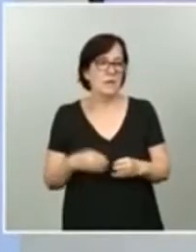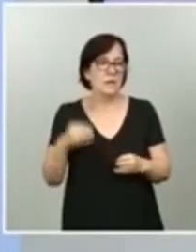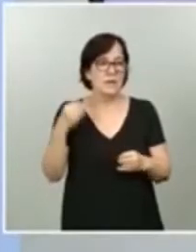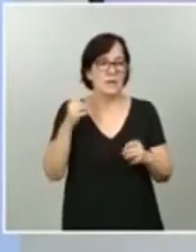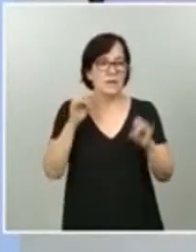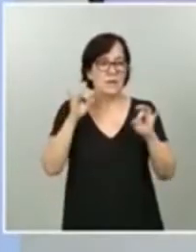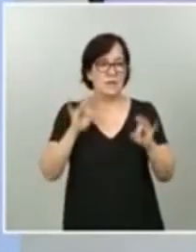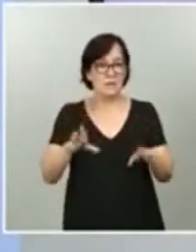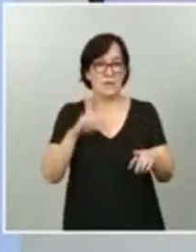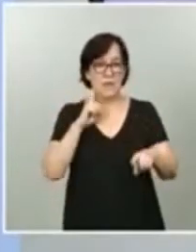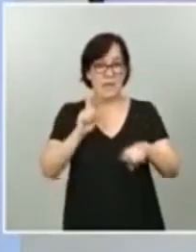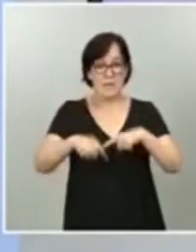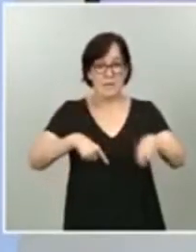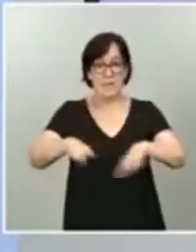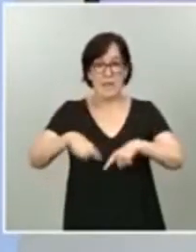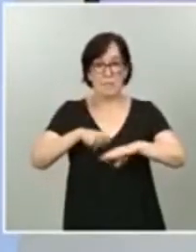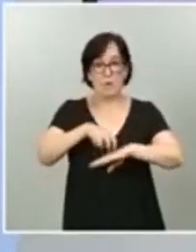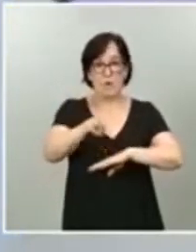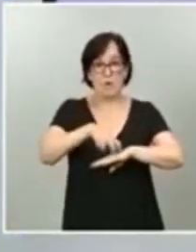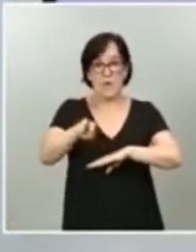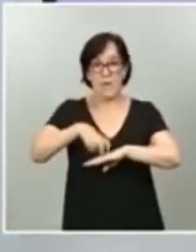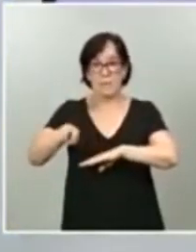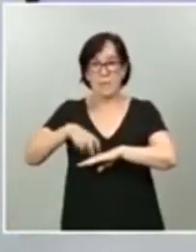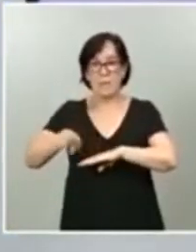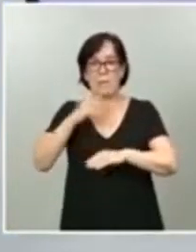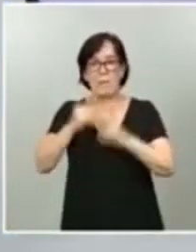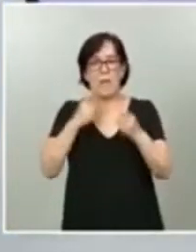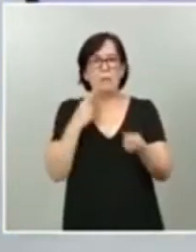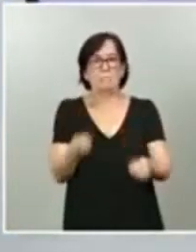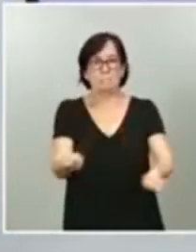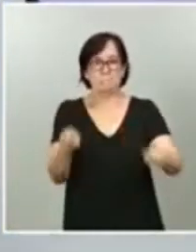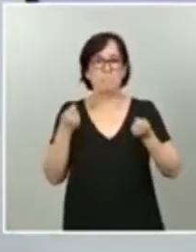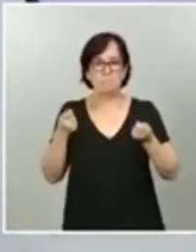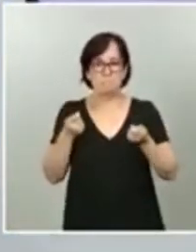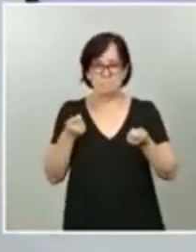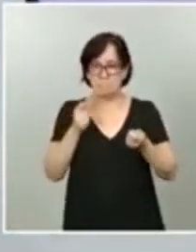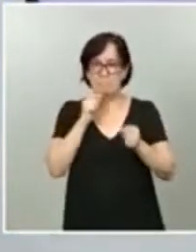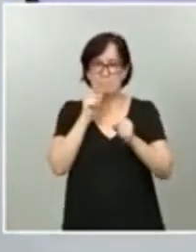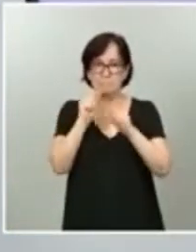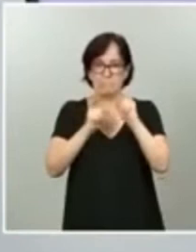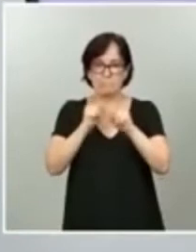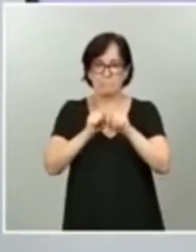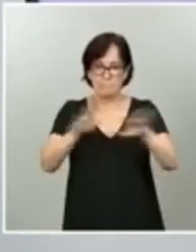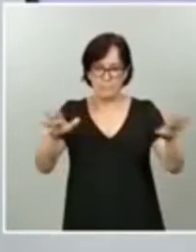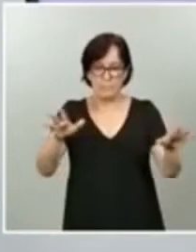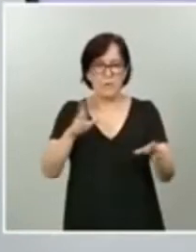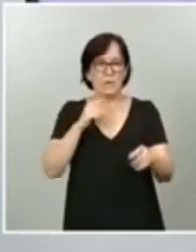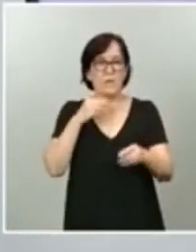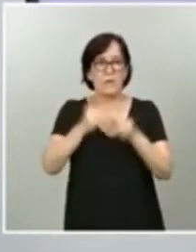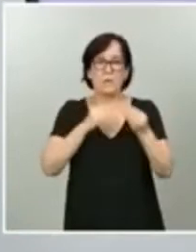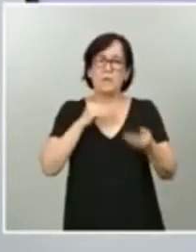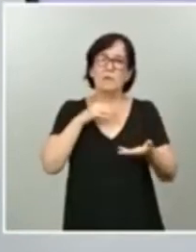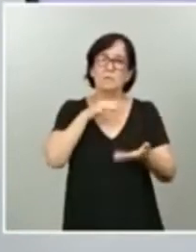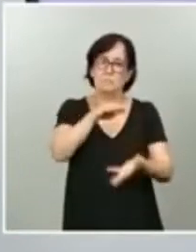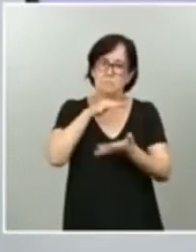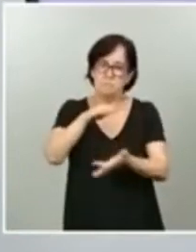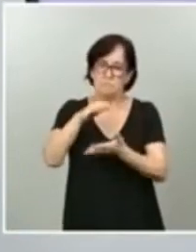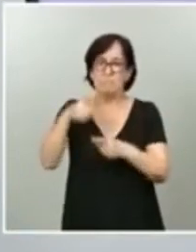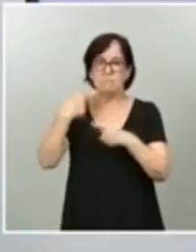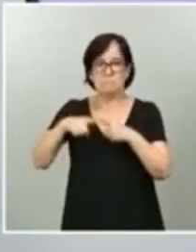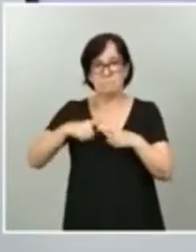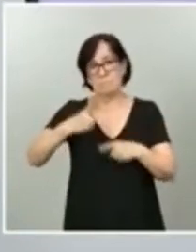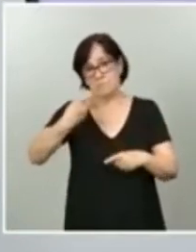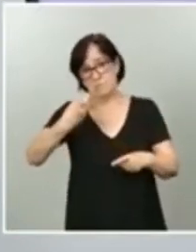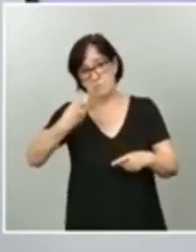transporte y la movilidad fueron claves para contener la pandemia y mantener el suministro de bienes y servicios de primera necesidad,